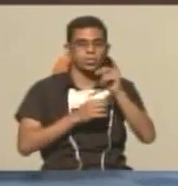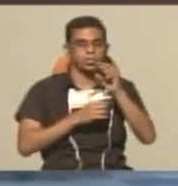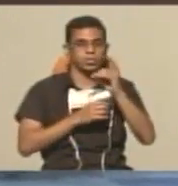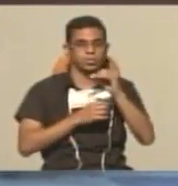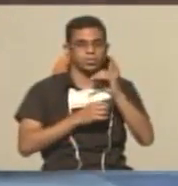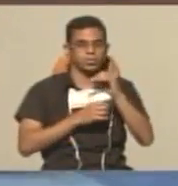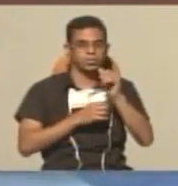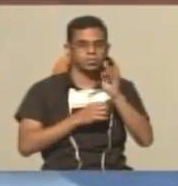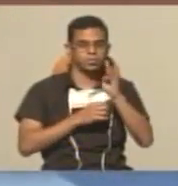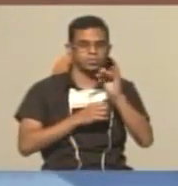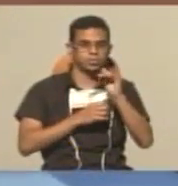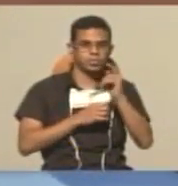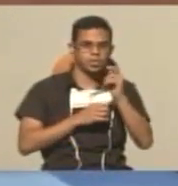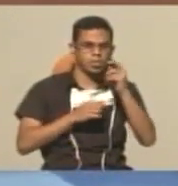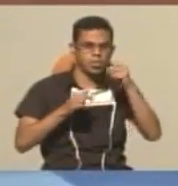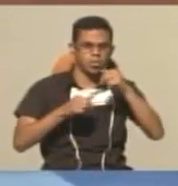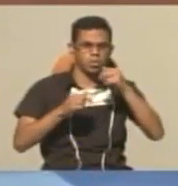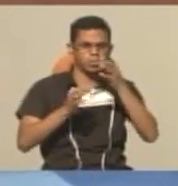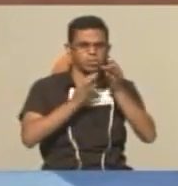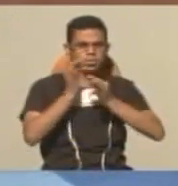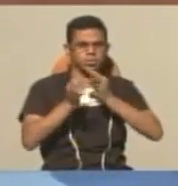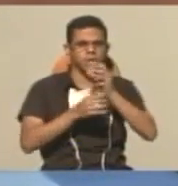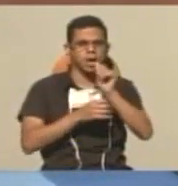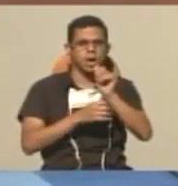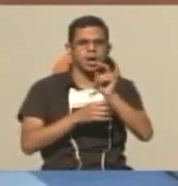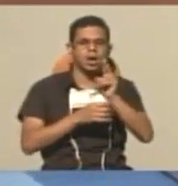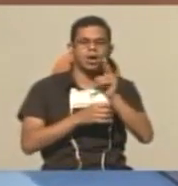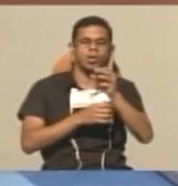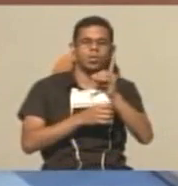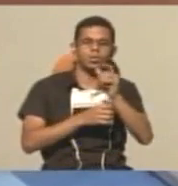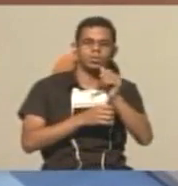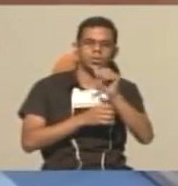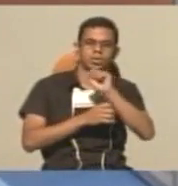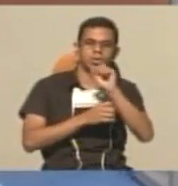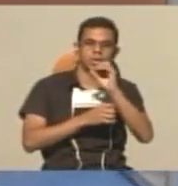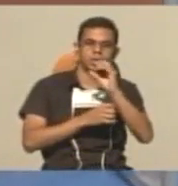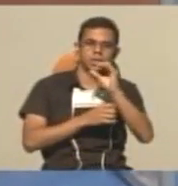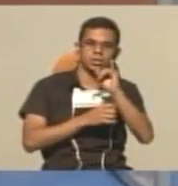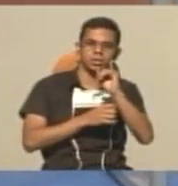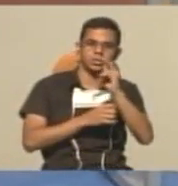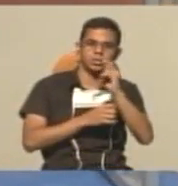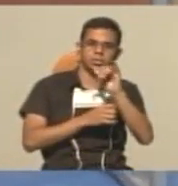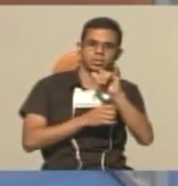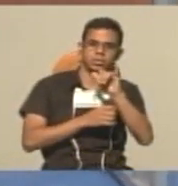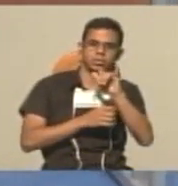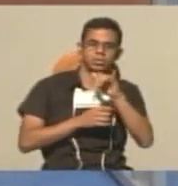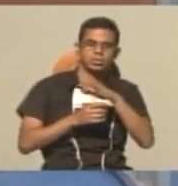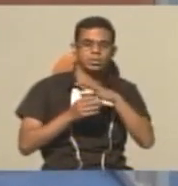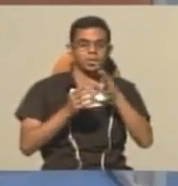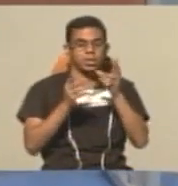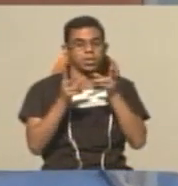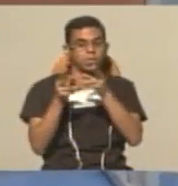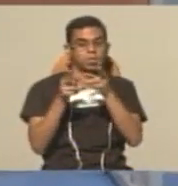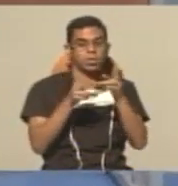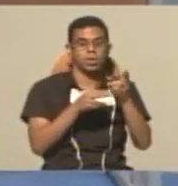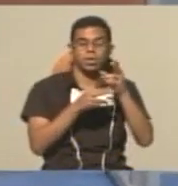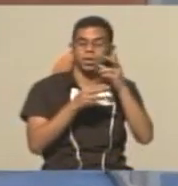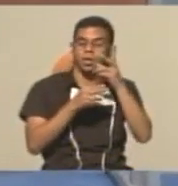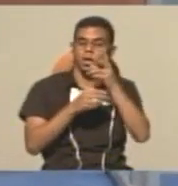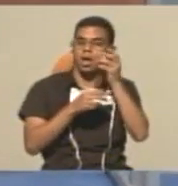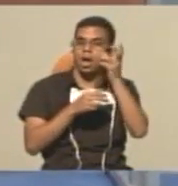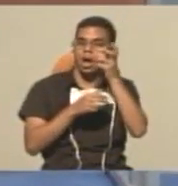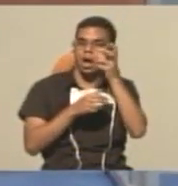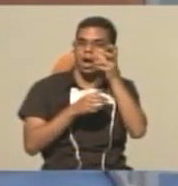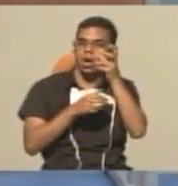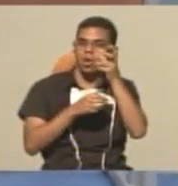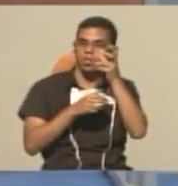estaremos hablando acerca de Audacity. Audacity es un programa para la edición de audio y video. Pero en este caso,